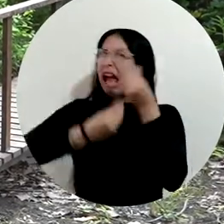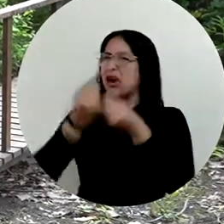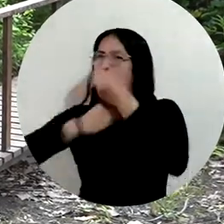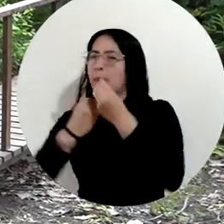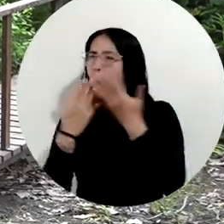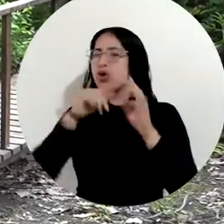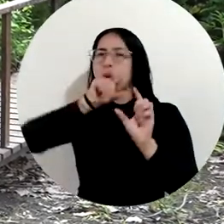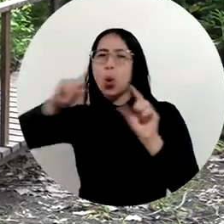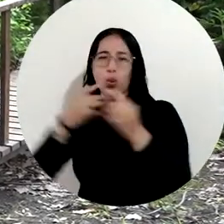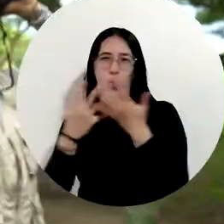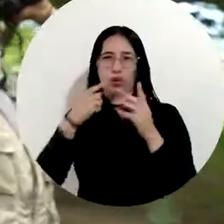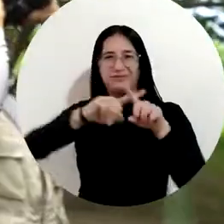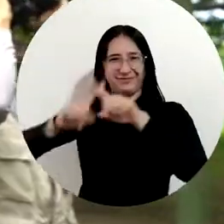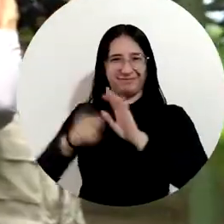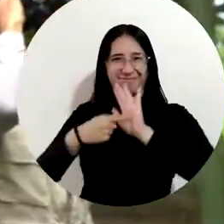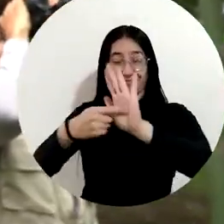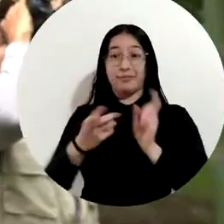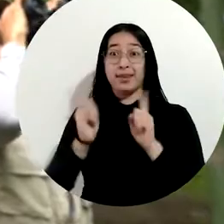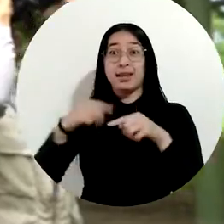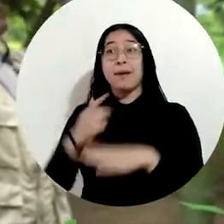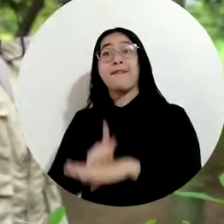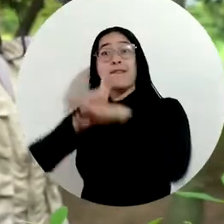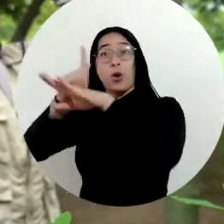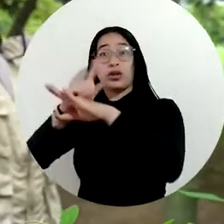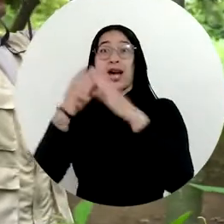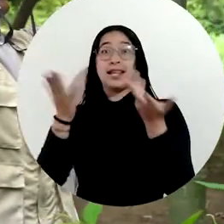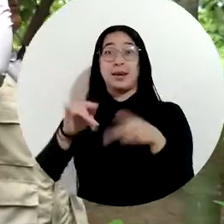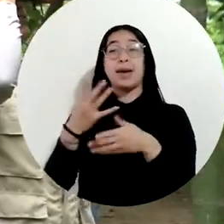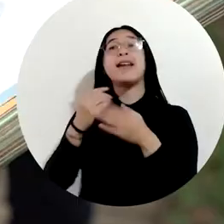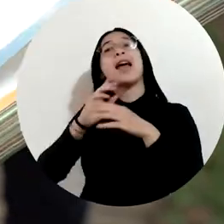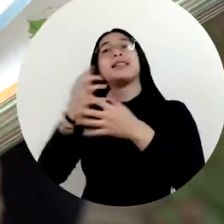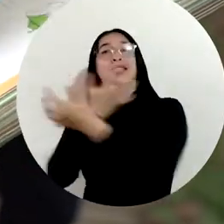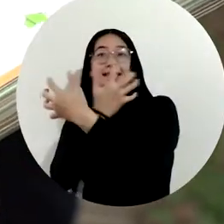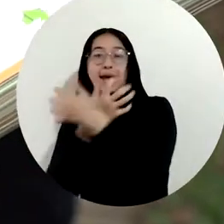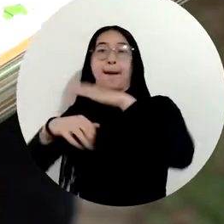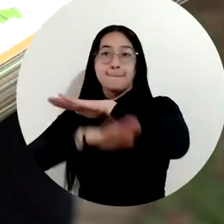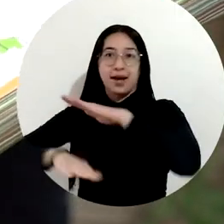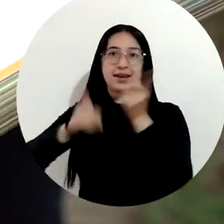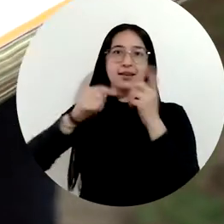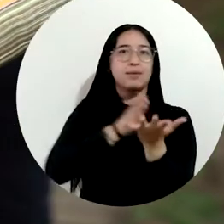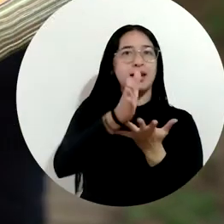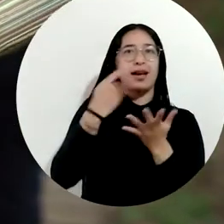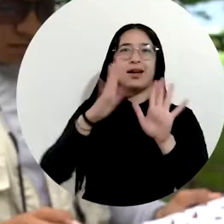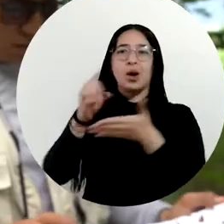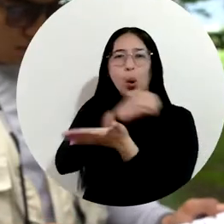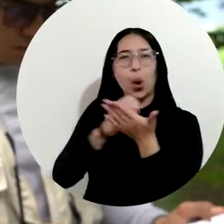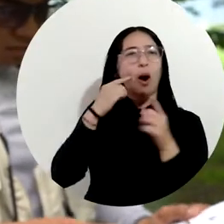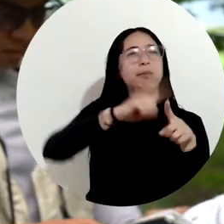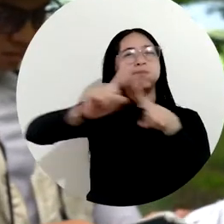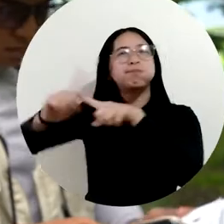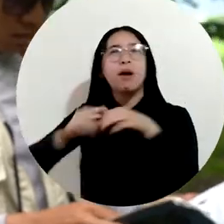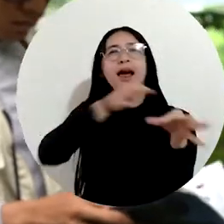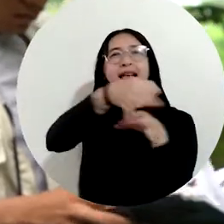Magdalena reunió a estudiantes y docentes del Programa de Biología y la Facultad de Ciencias Básicas, quienes recorrieron rutas por zonas rurales como